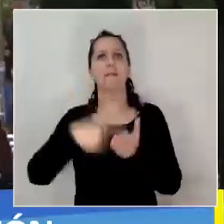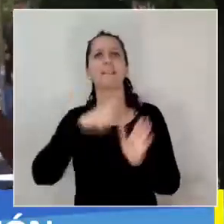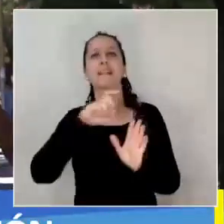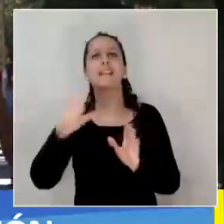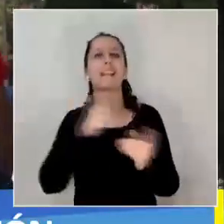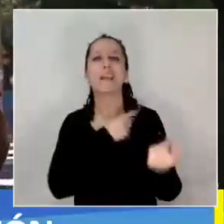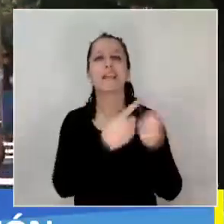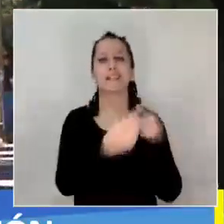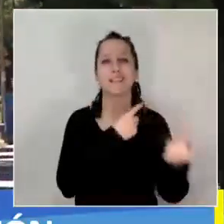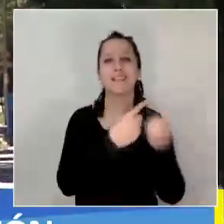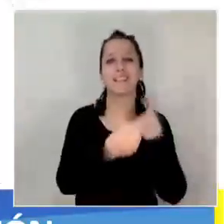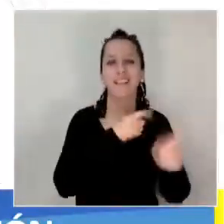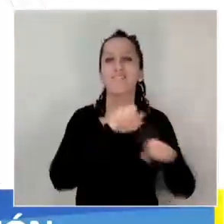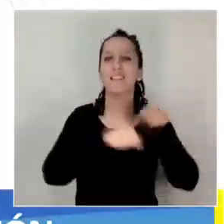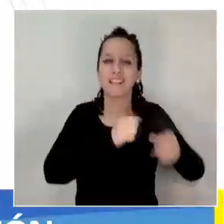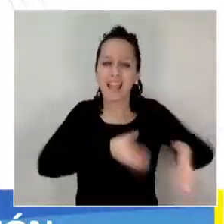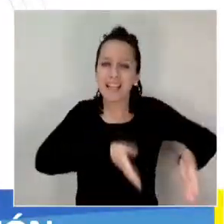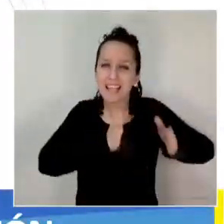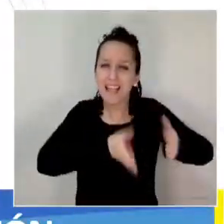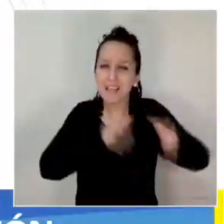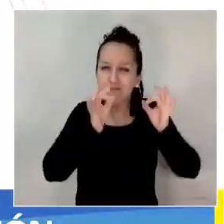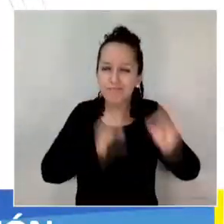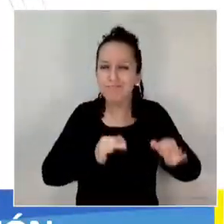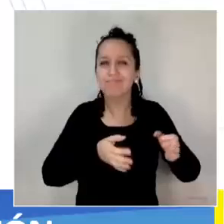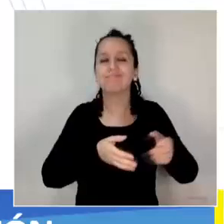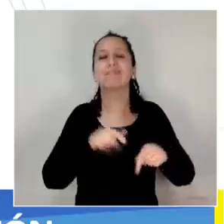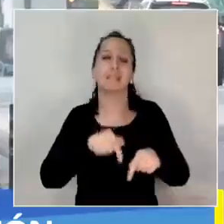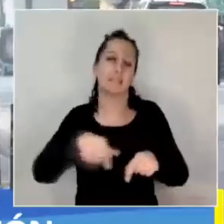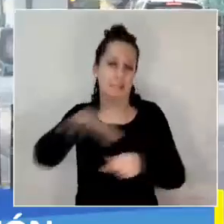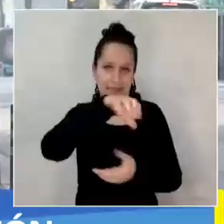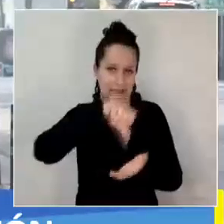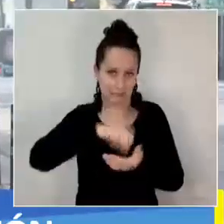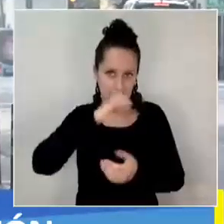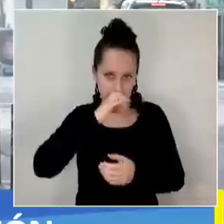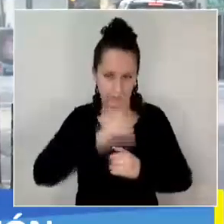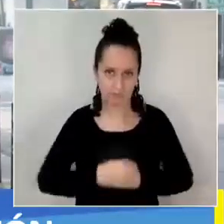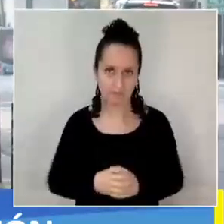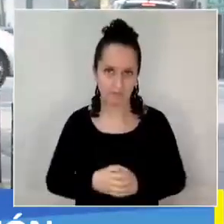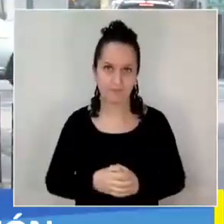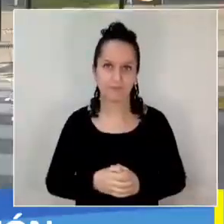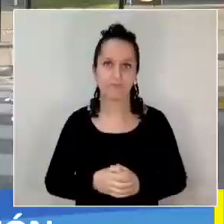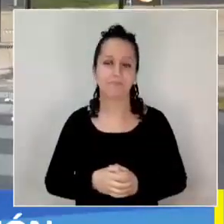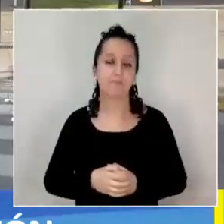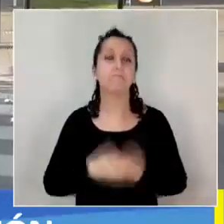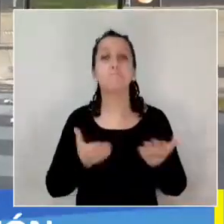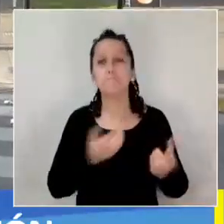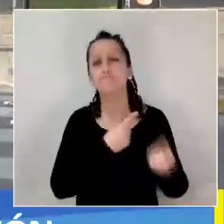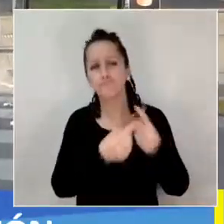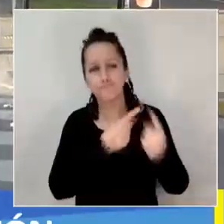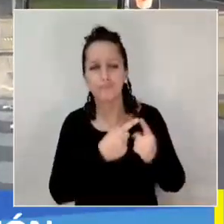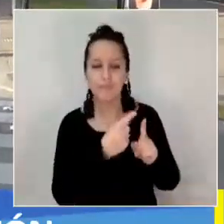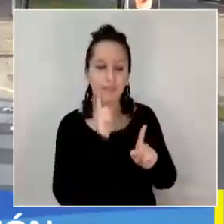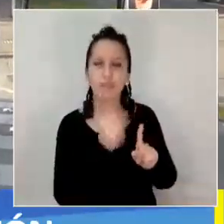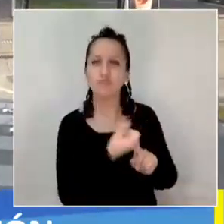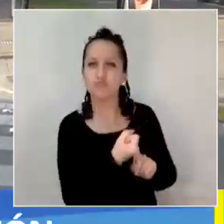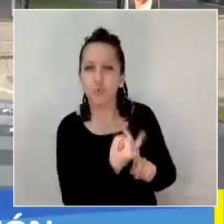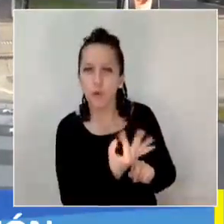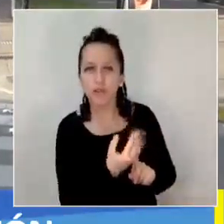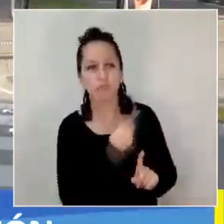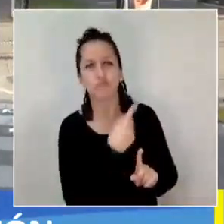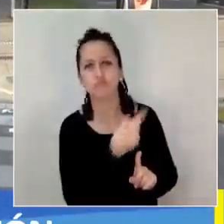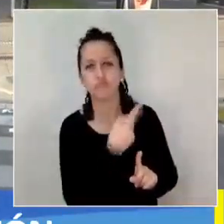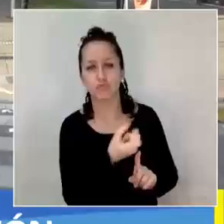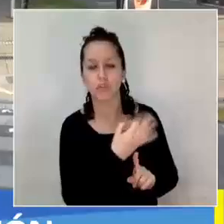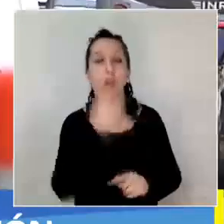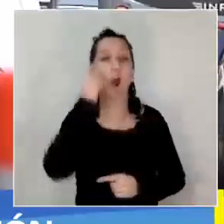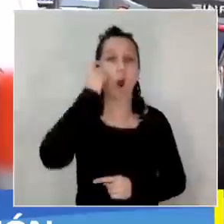diarias de bicicletas por las principales ciclovías en la capital regional. Así lo registran los contadores instalados en Cayo